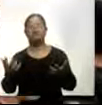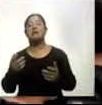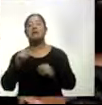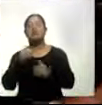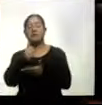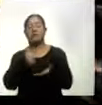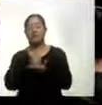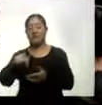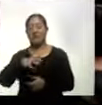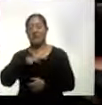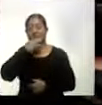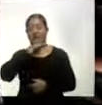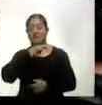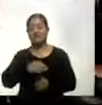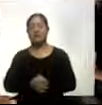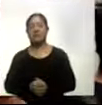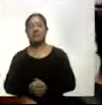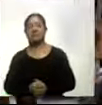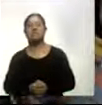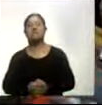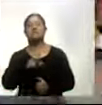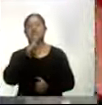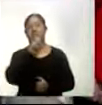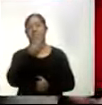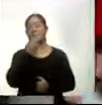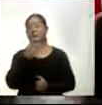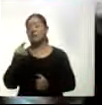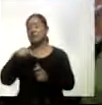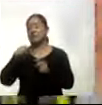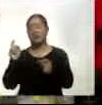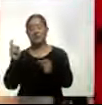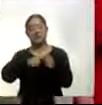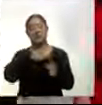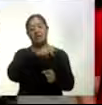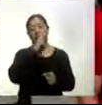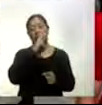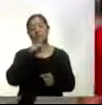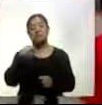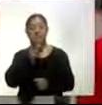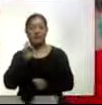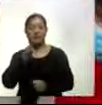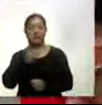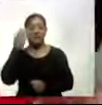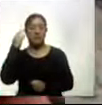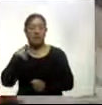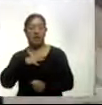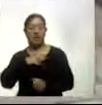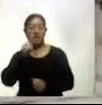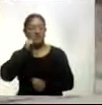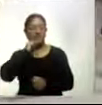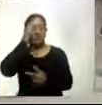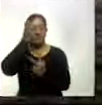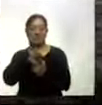23º aniversario de su devolución a China por parte del Reino Unido una fecha que ha sido tradicionalmente un día de división en el